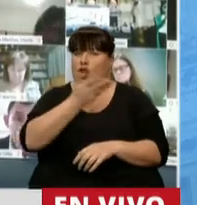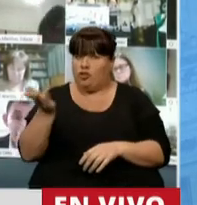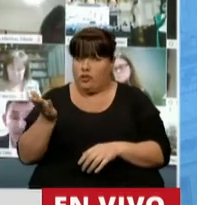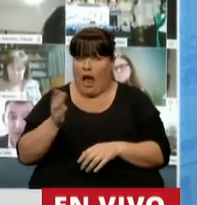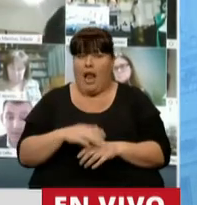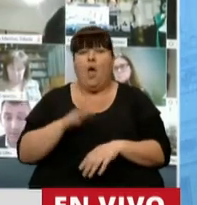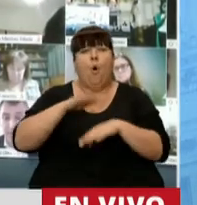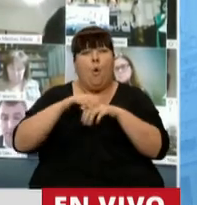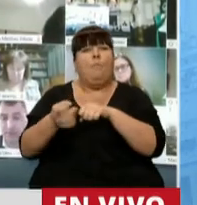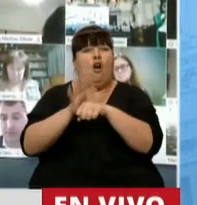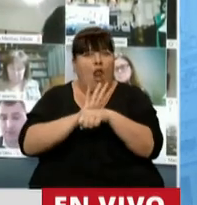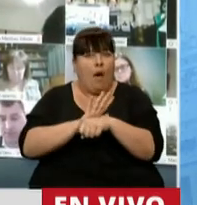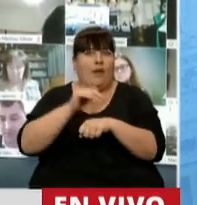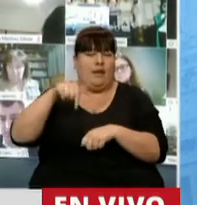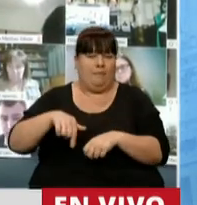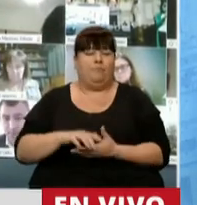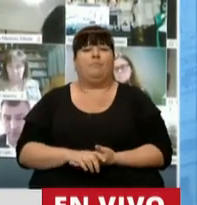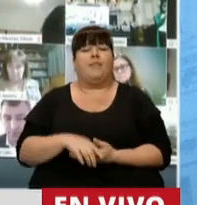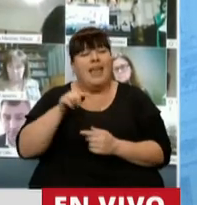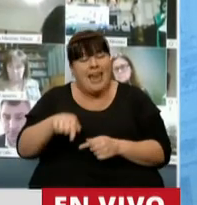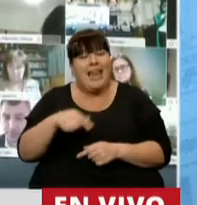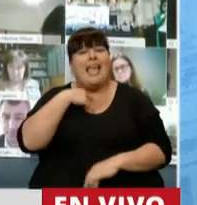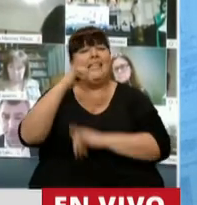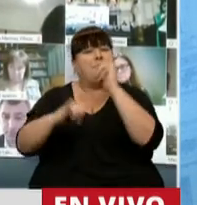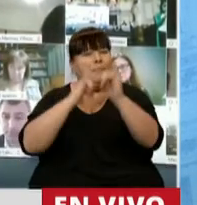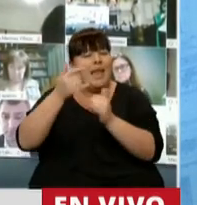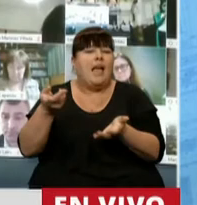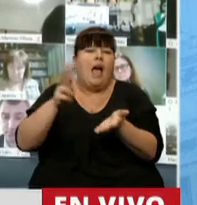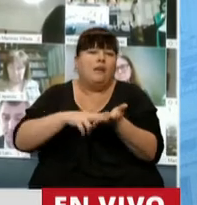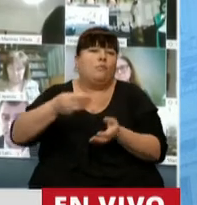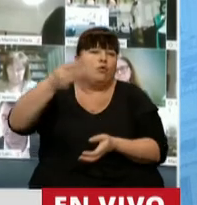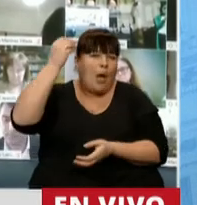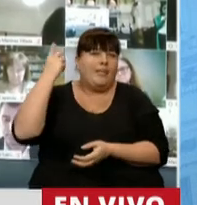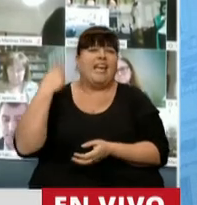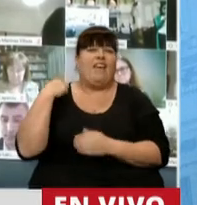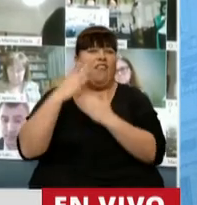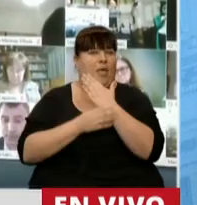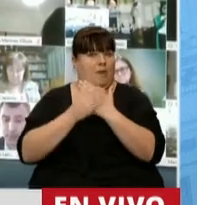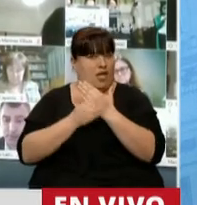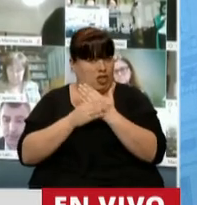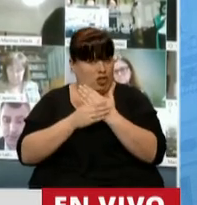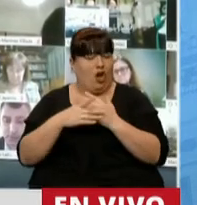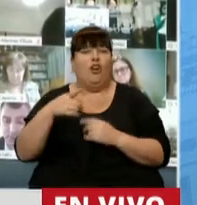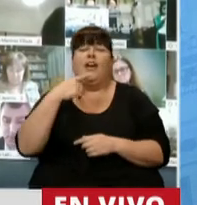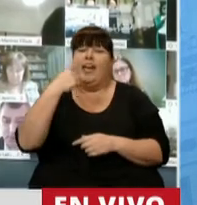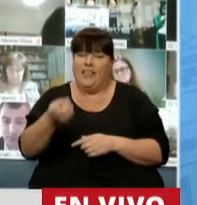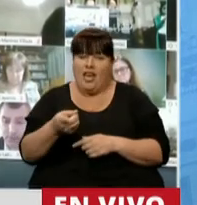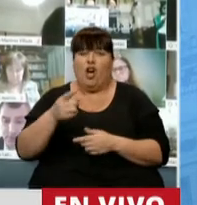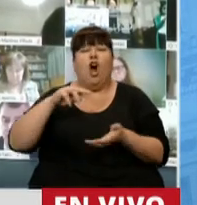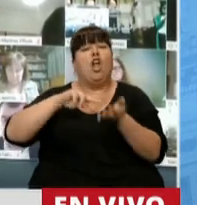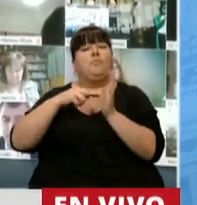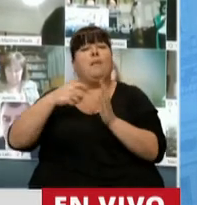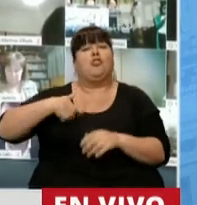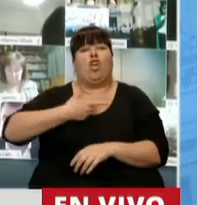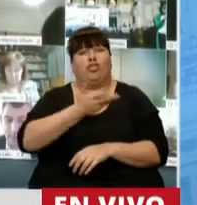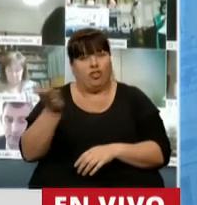que esta pandemia trajo en esta sociedad. Es lo que trata de explicar en reiterados oportunidades el jefe de gabinete cuando dice que las consecuencias